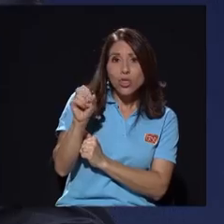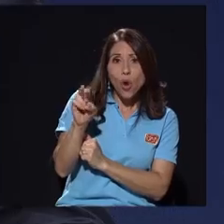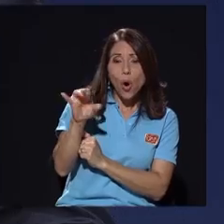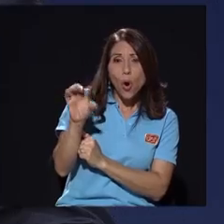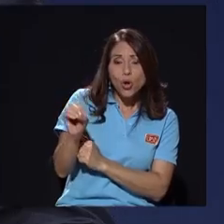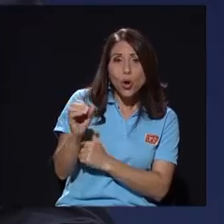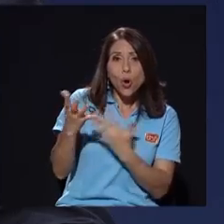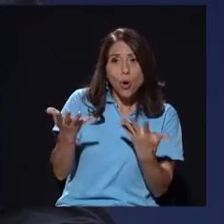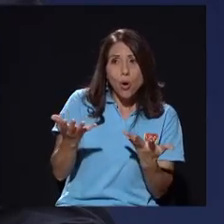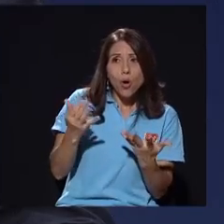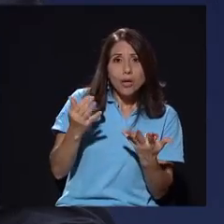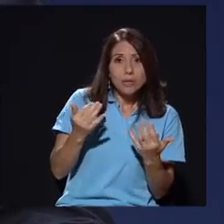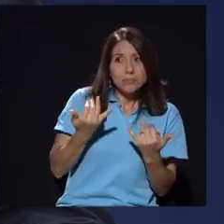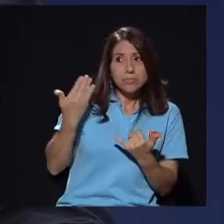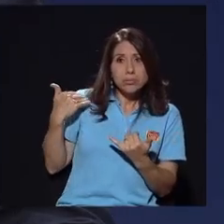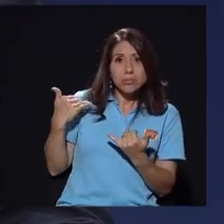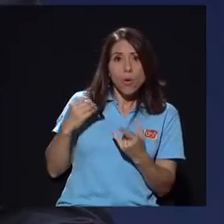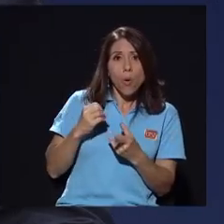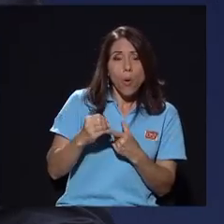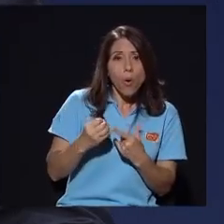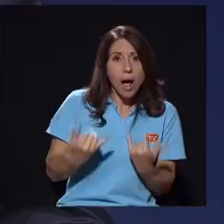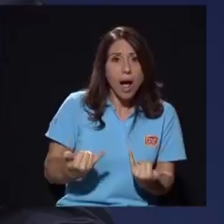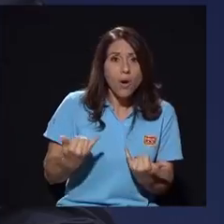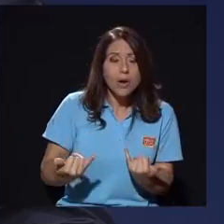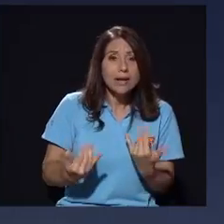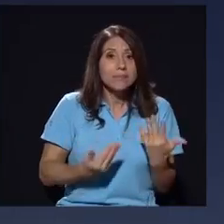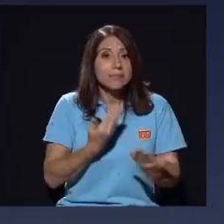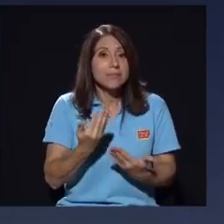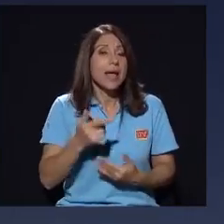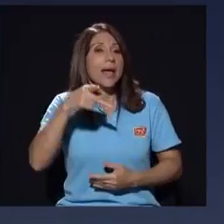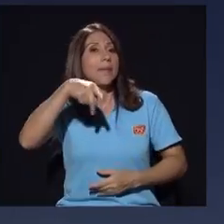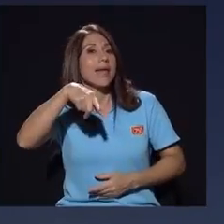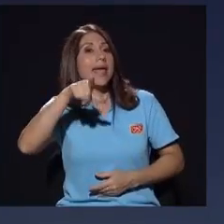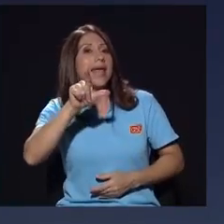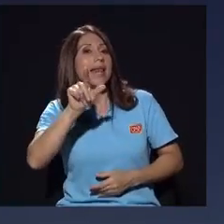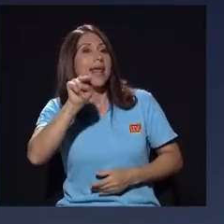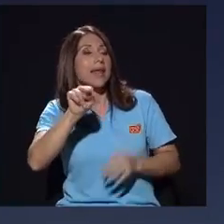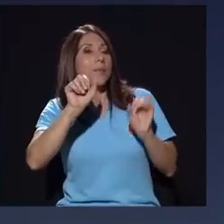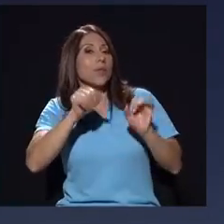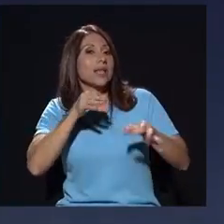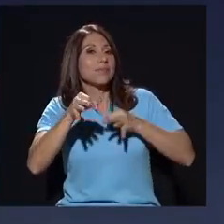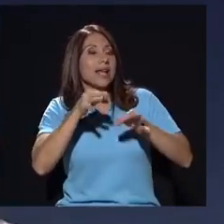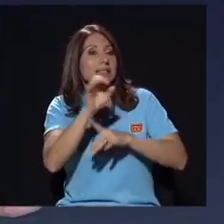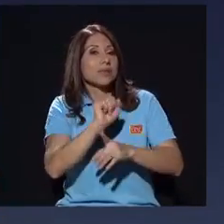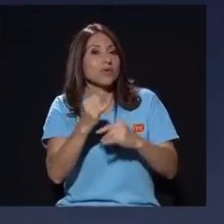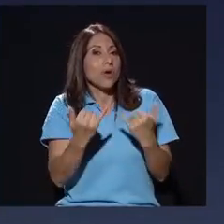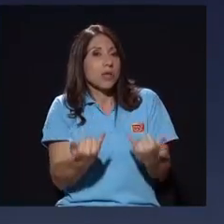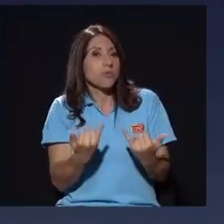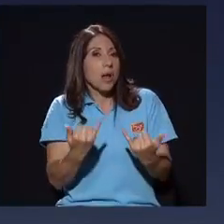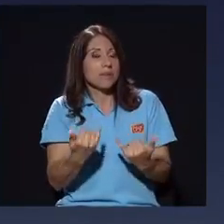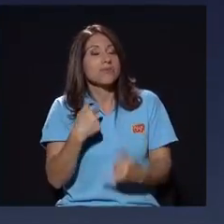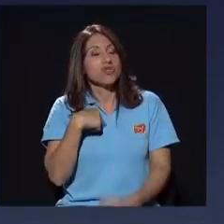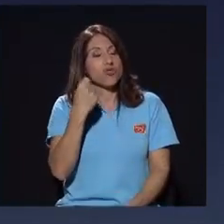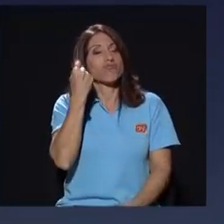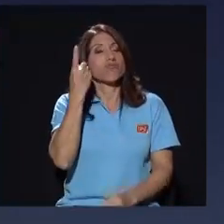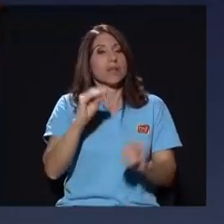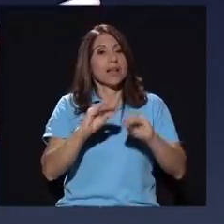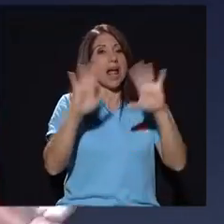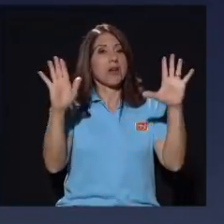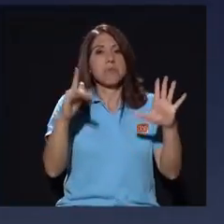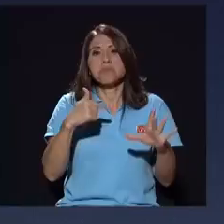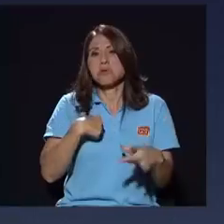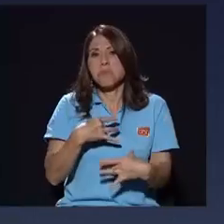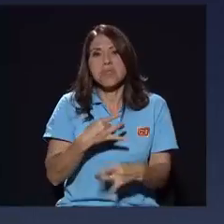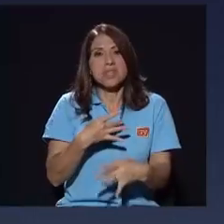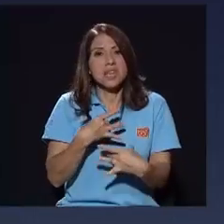explicar cuál es esa situación actual porque yo por lo menos la tengo bastante clara no me interesa no me revierte en